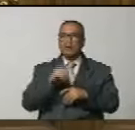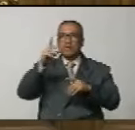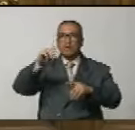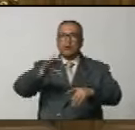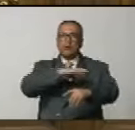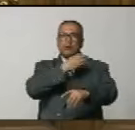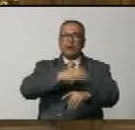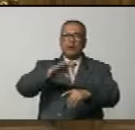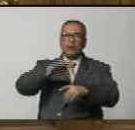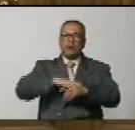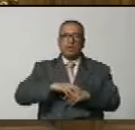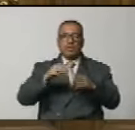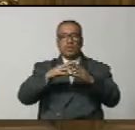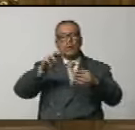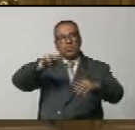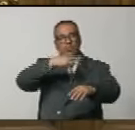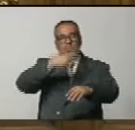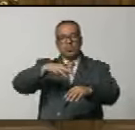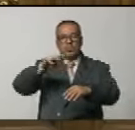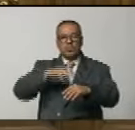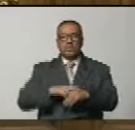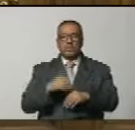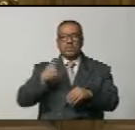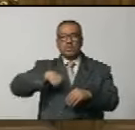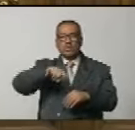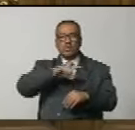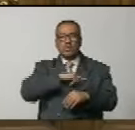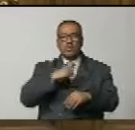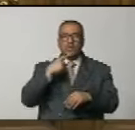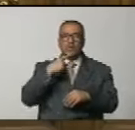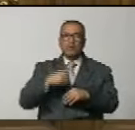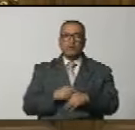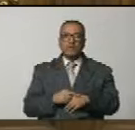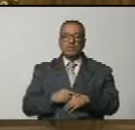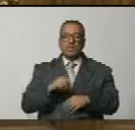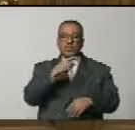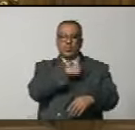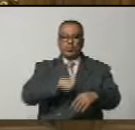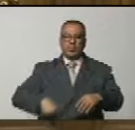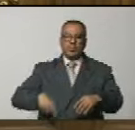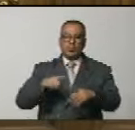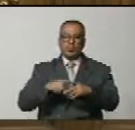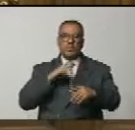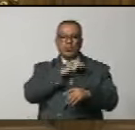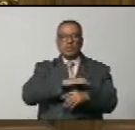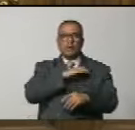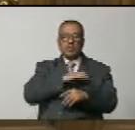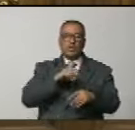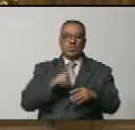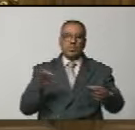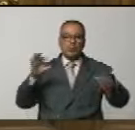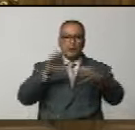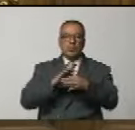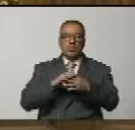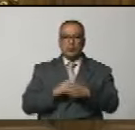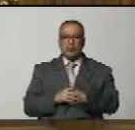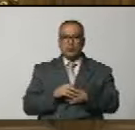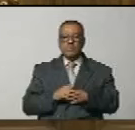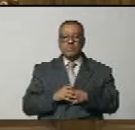cantante, de un músico y nuestro ilustre Presidente, la comisión a cual pertenezco,